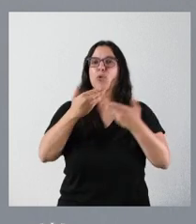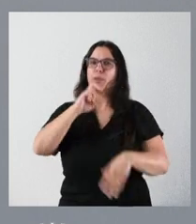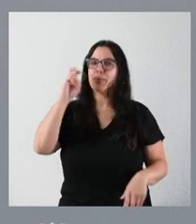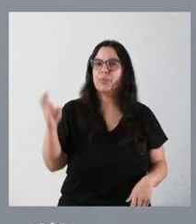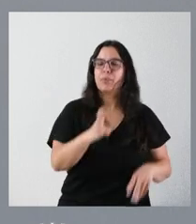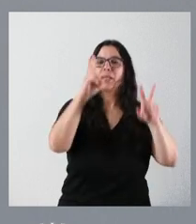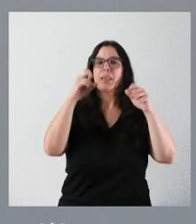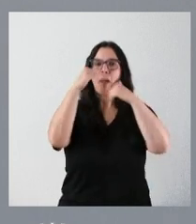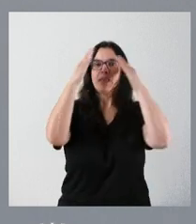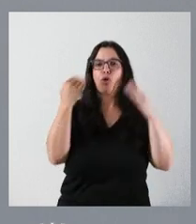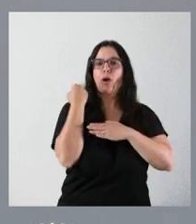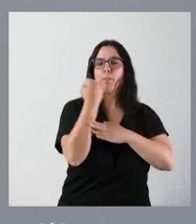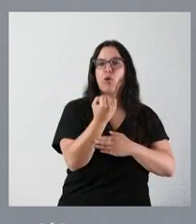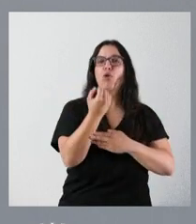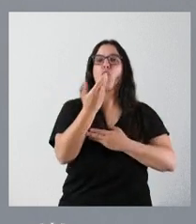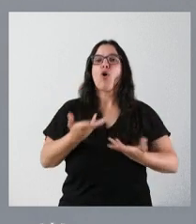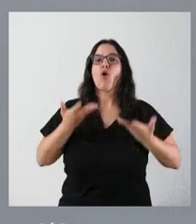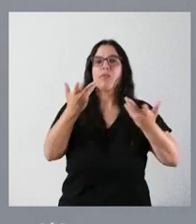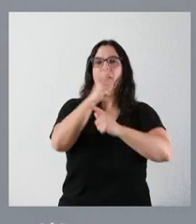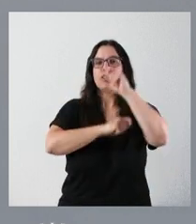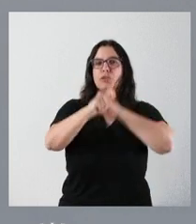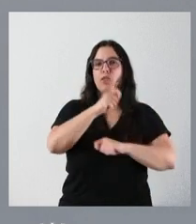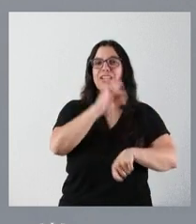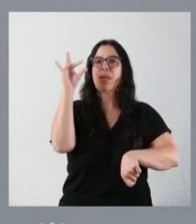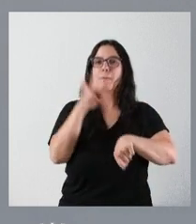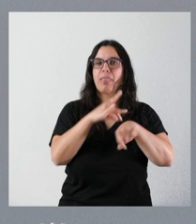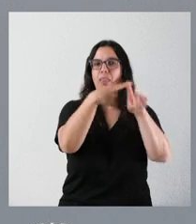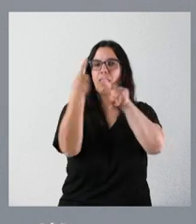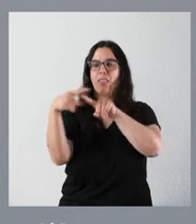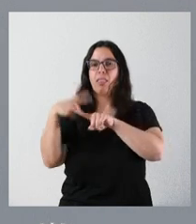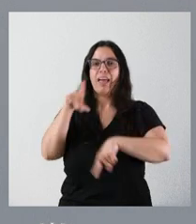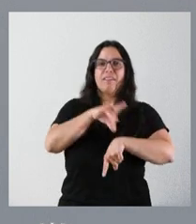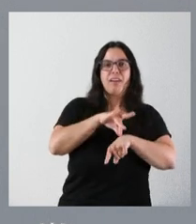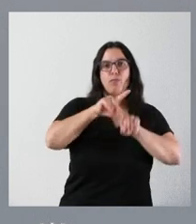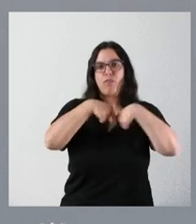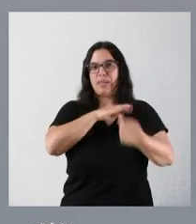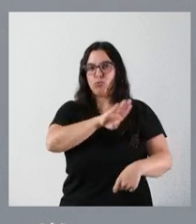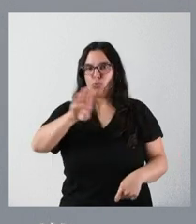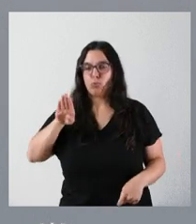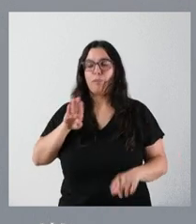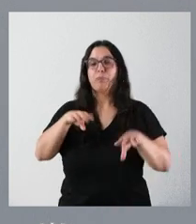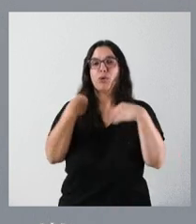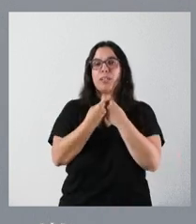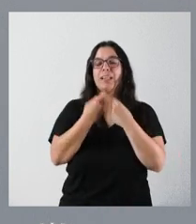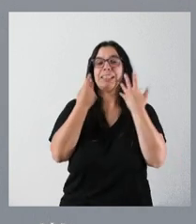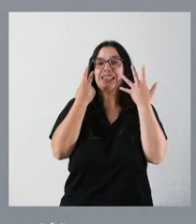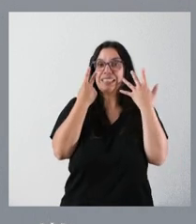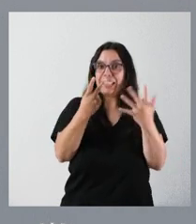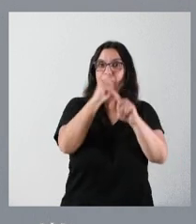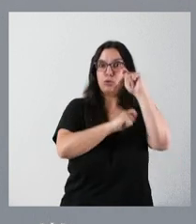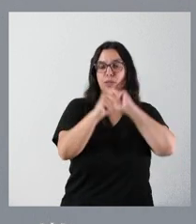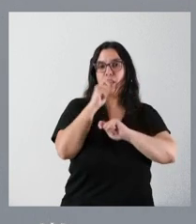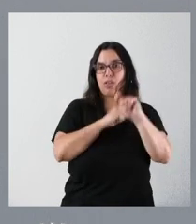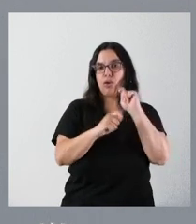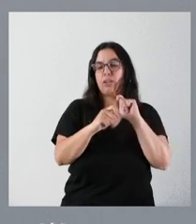asistencial y de apoyo que prestan diversas asociaciones de pacientes de enfermos y sus familias. En concreto, son siete asociaciones.